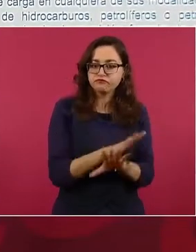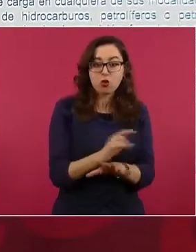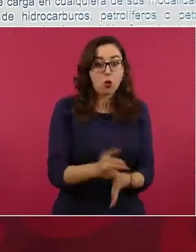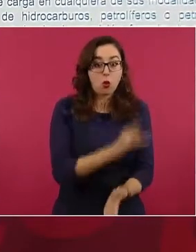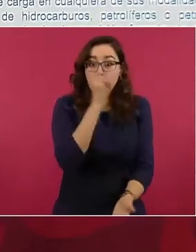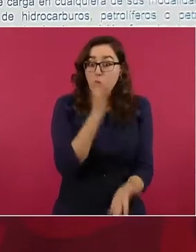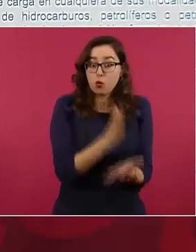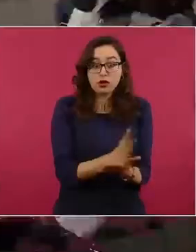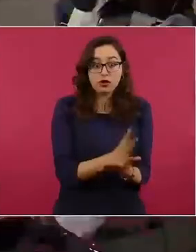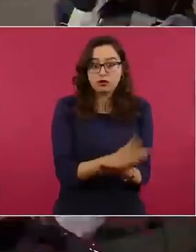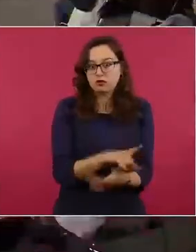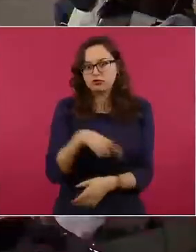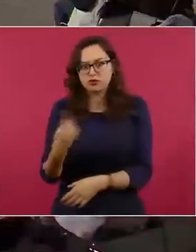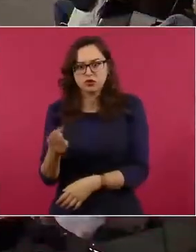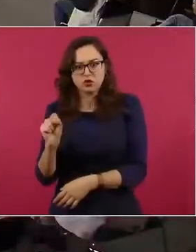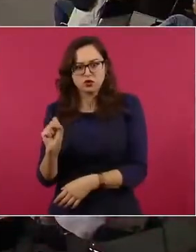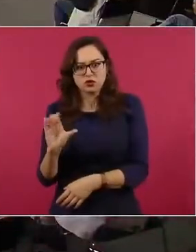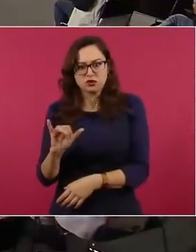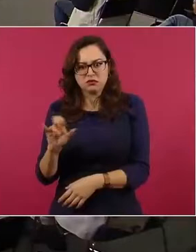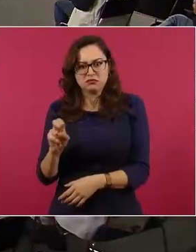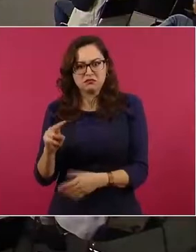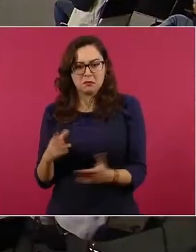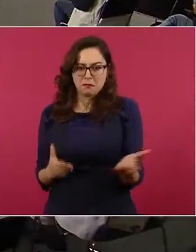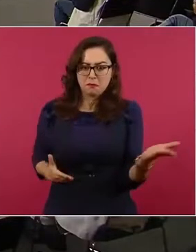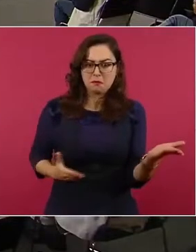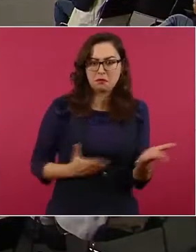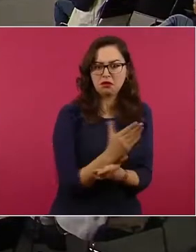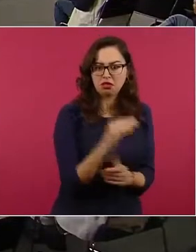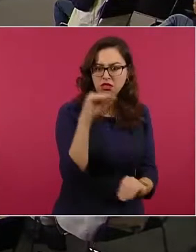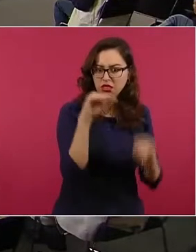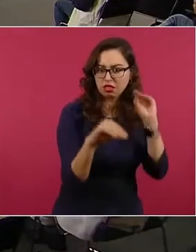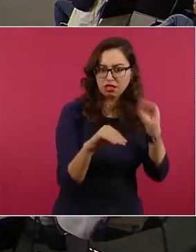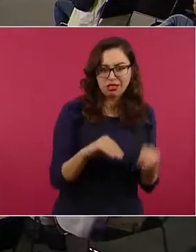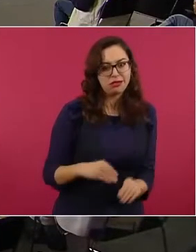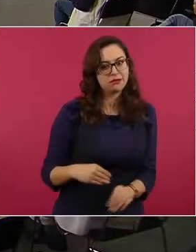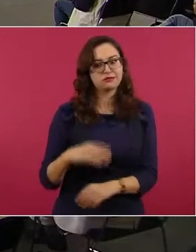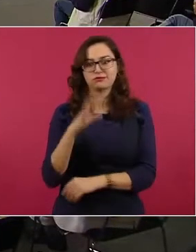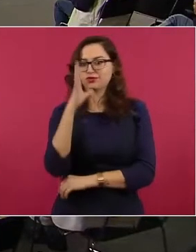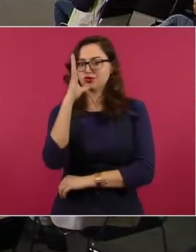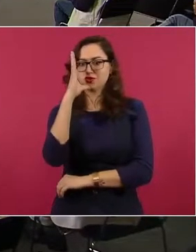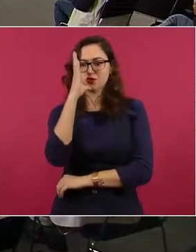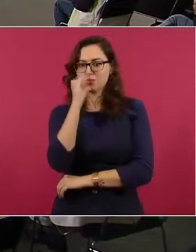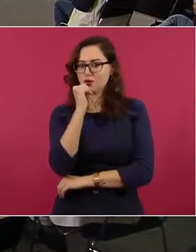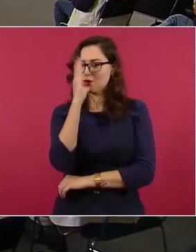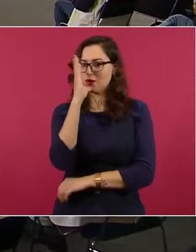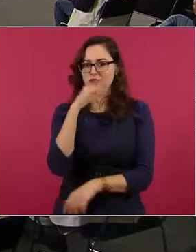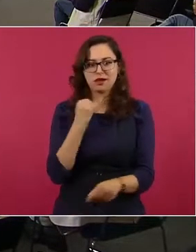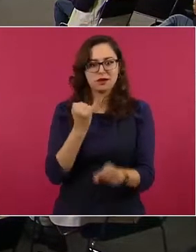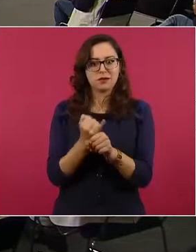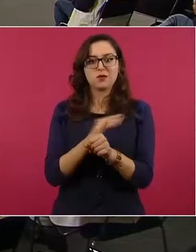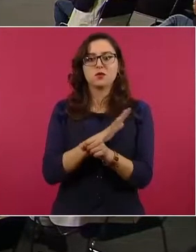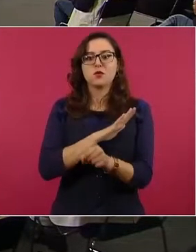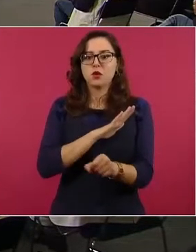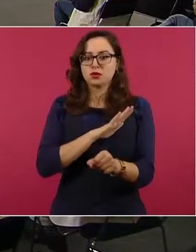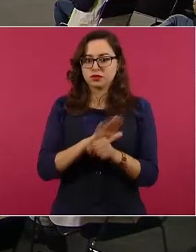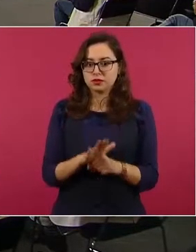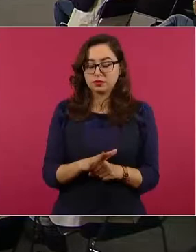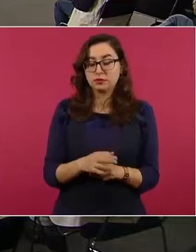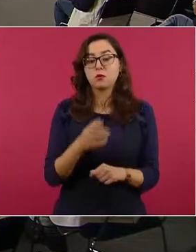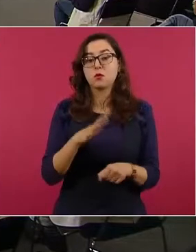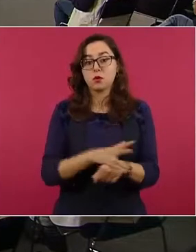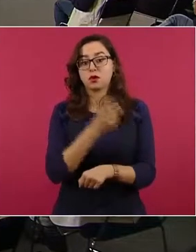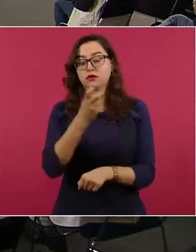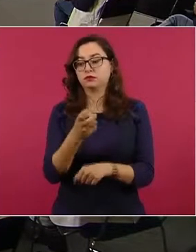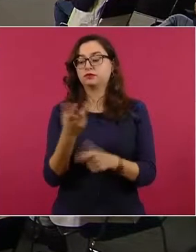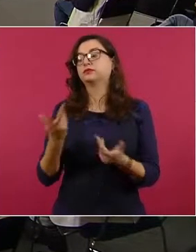Este tema imperó en la mayoría de las señoras y señores ministros, mantener el artículo 19 constitucional.